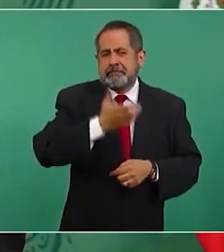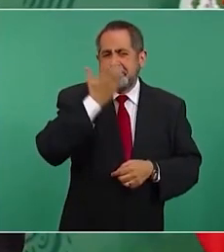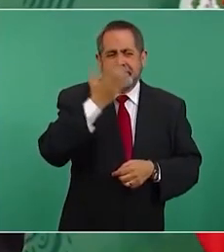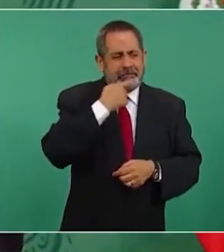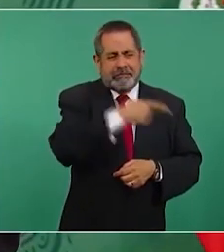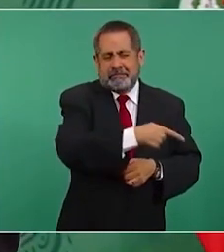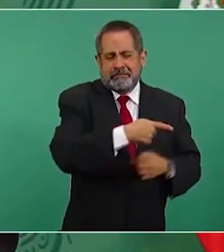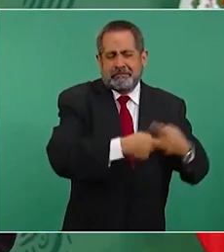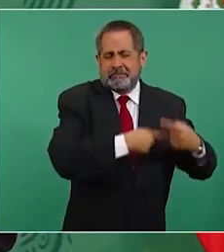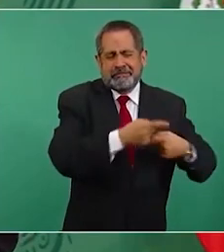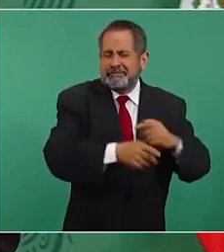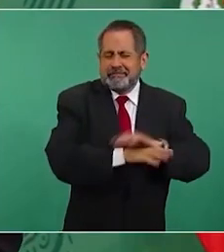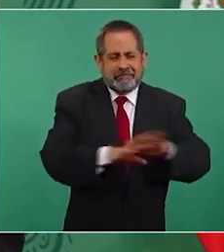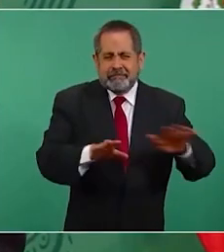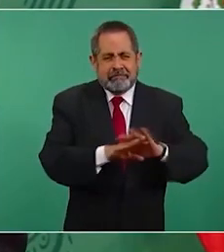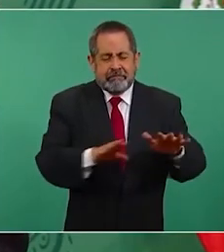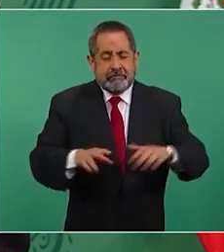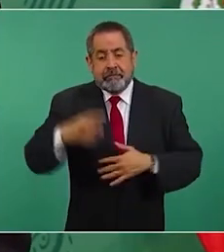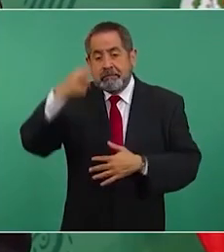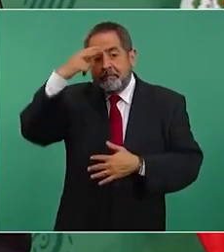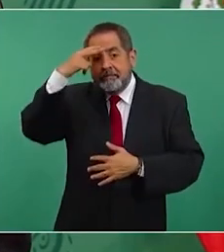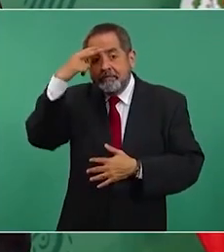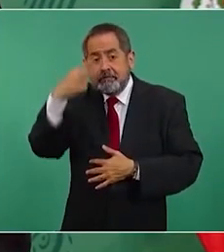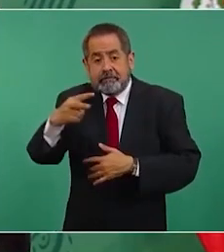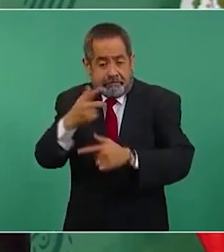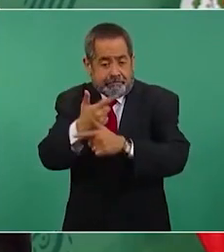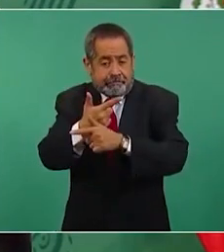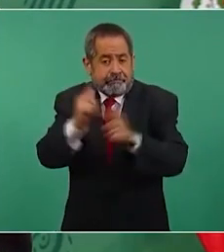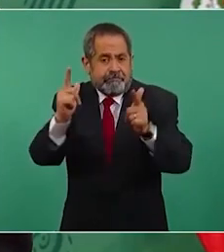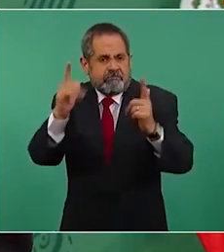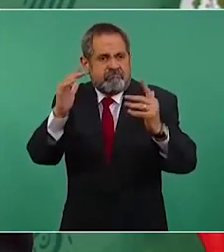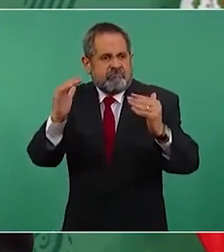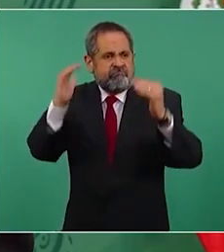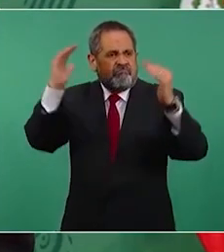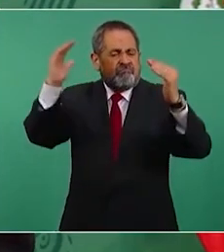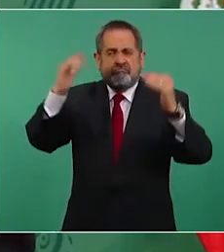México un país libre independiente soberano